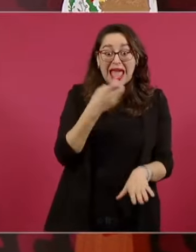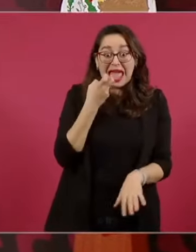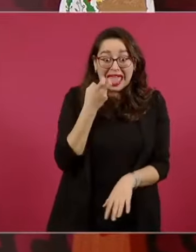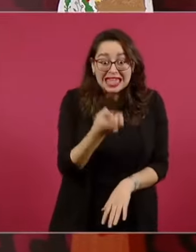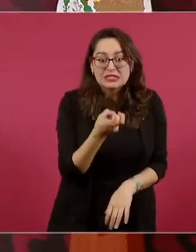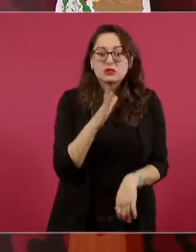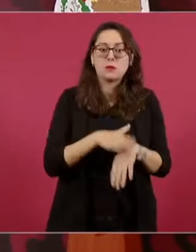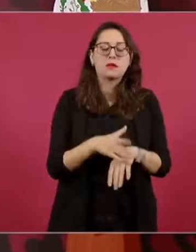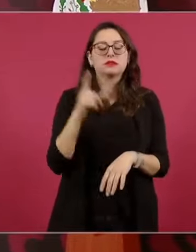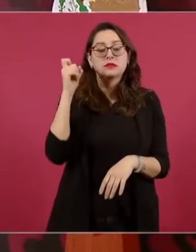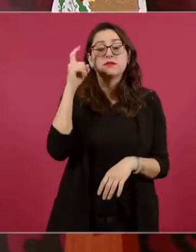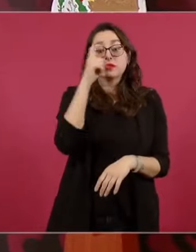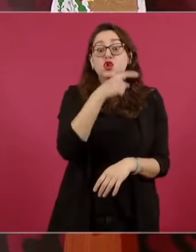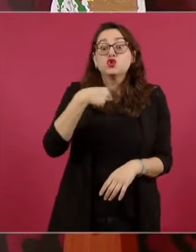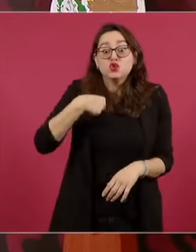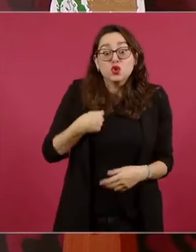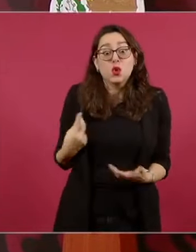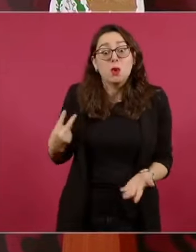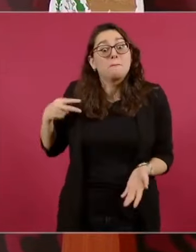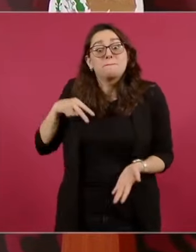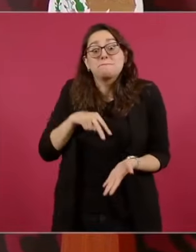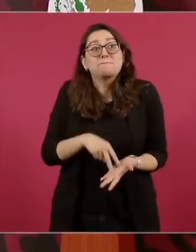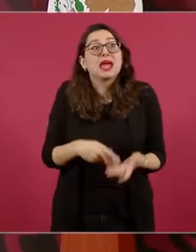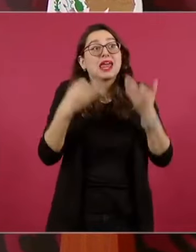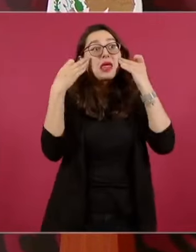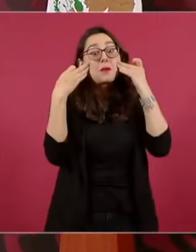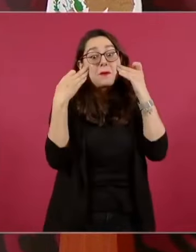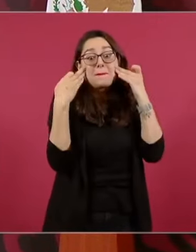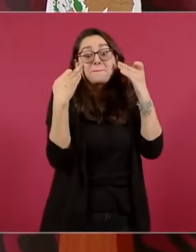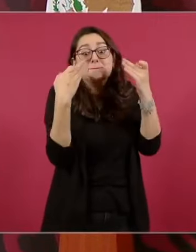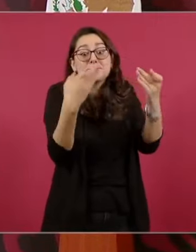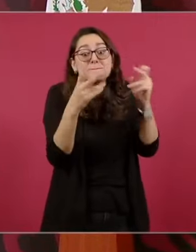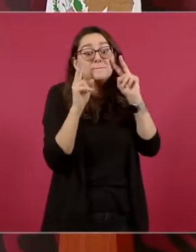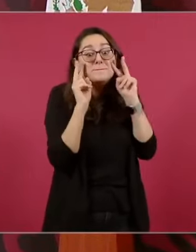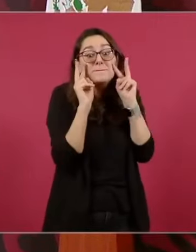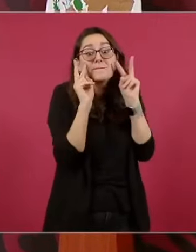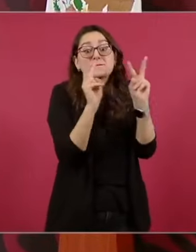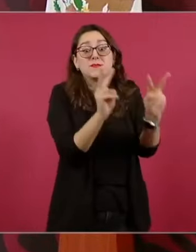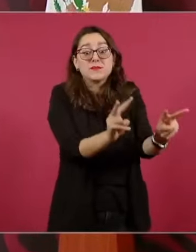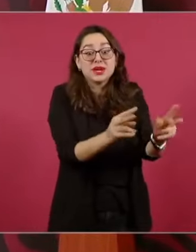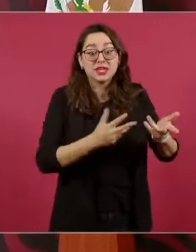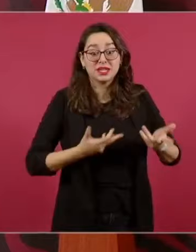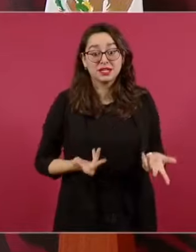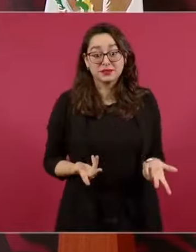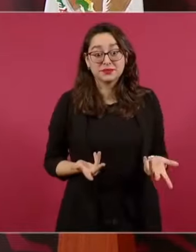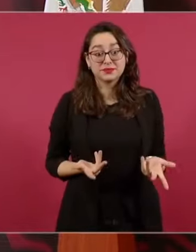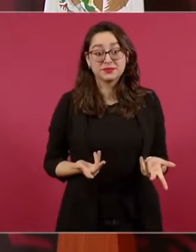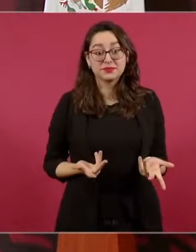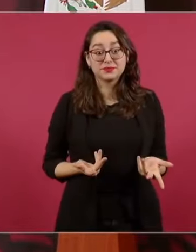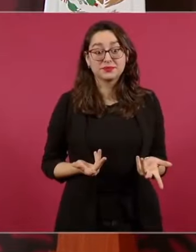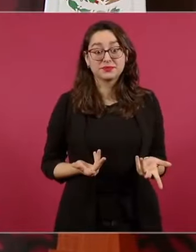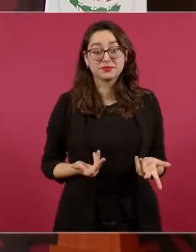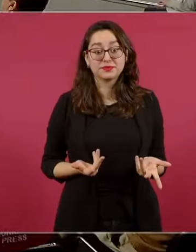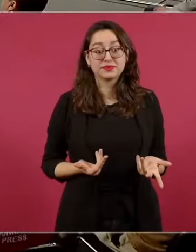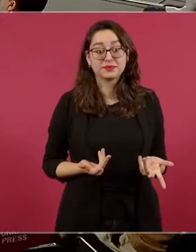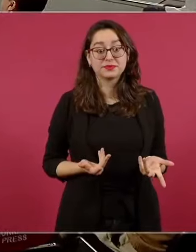ahí por este distribuidor,